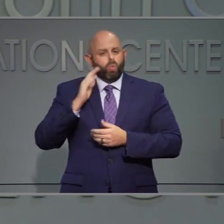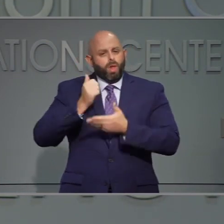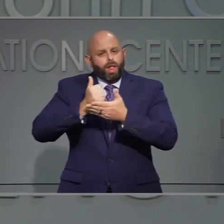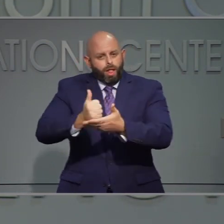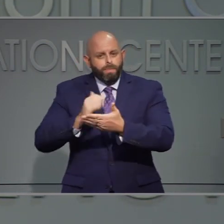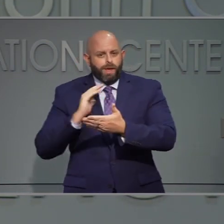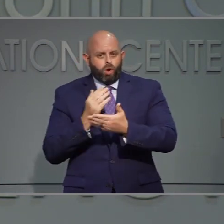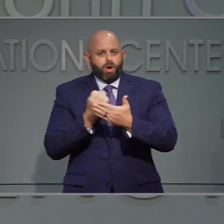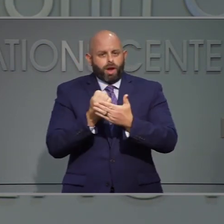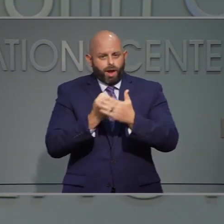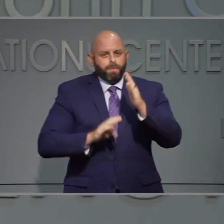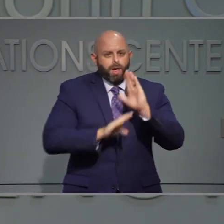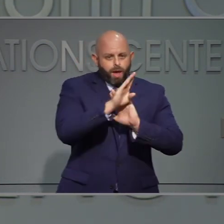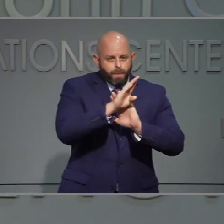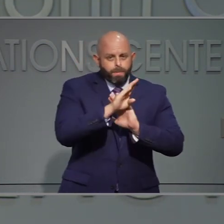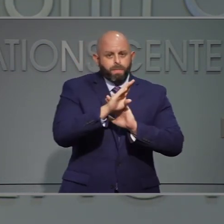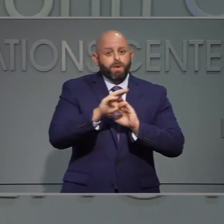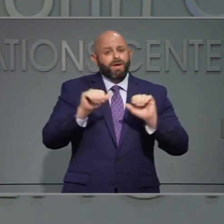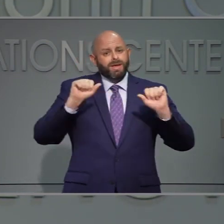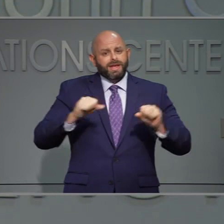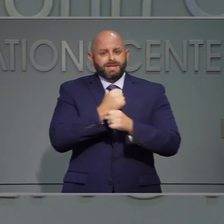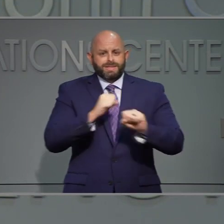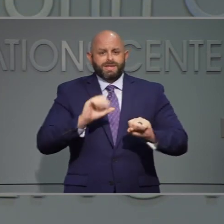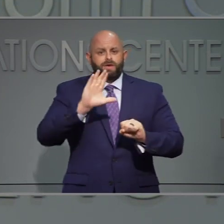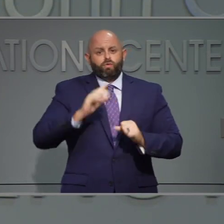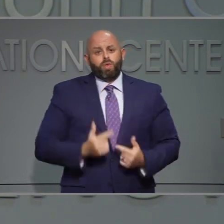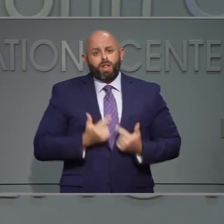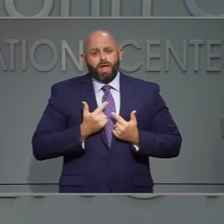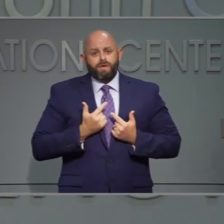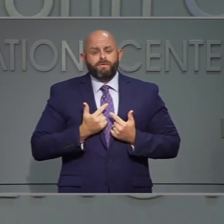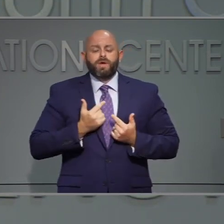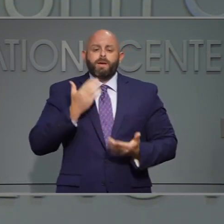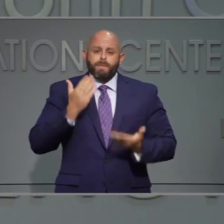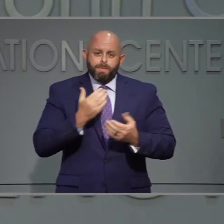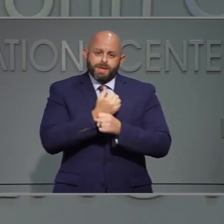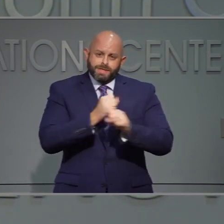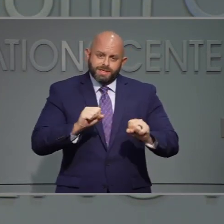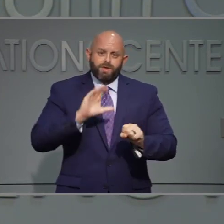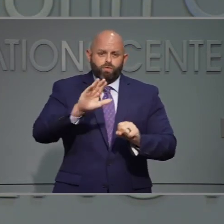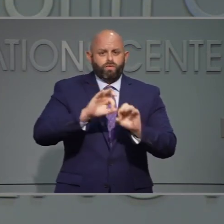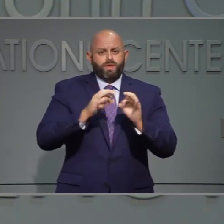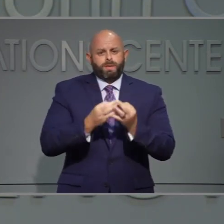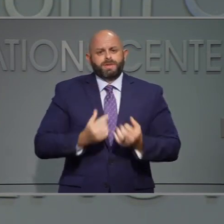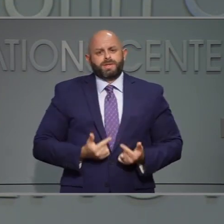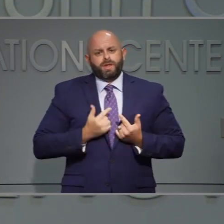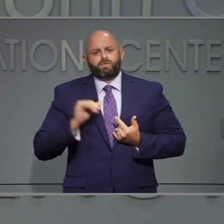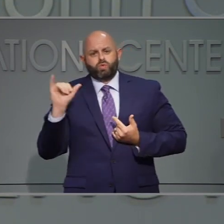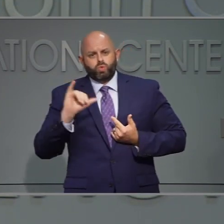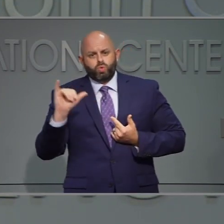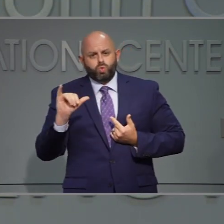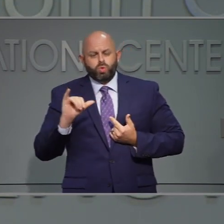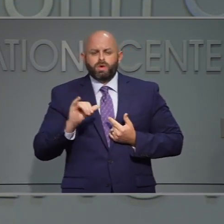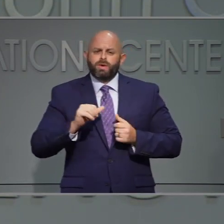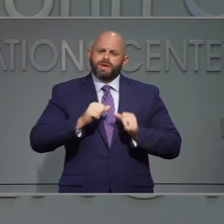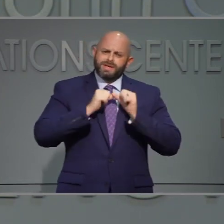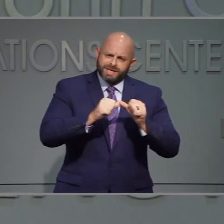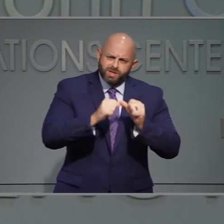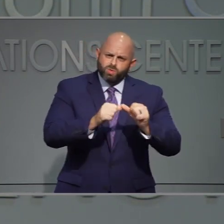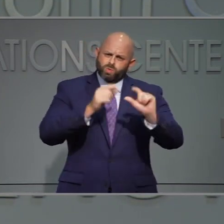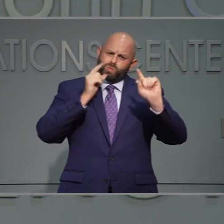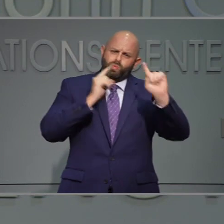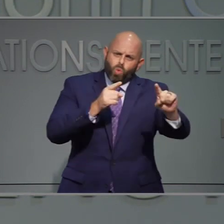y la vida de un ser querido. Sigamos este curso en Carolina del Norte, estén pendientes unos de otros,